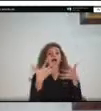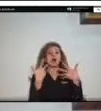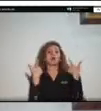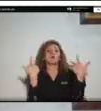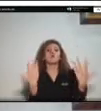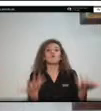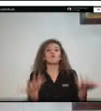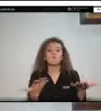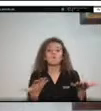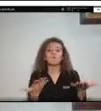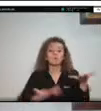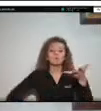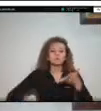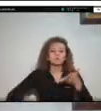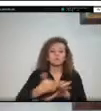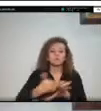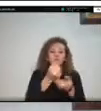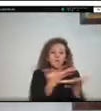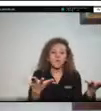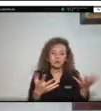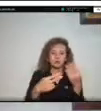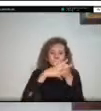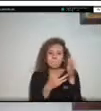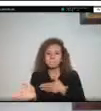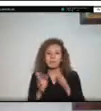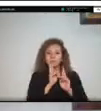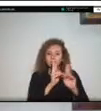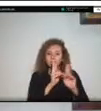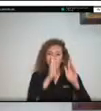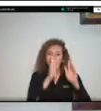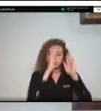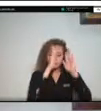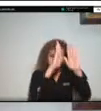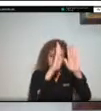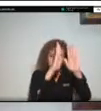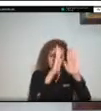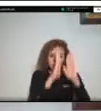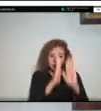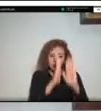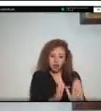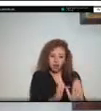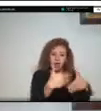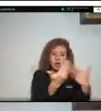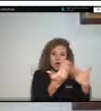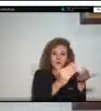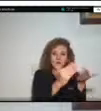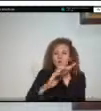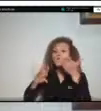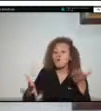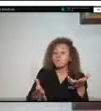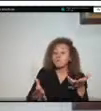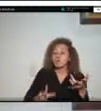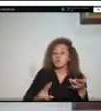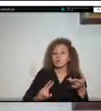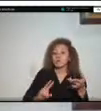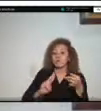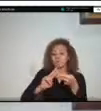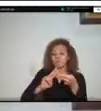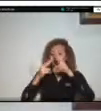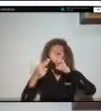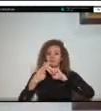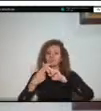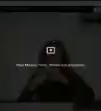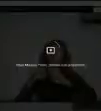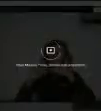instrumentos de planificación para la respuesta en el marco del sistema nacional de gestión de riesgo tanto en el nivel departamental